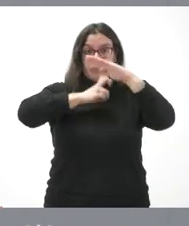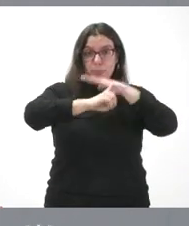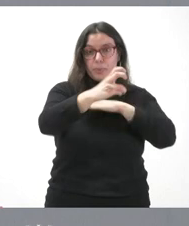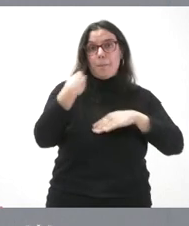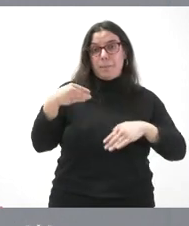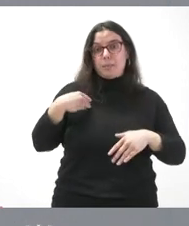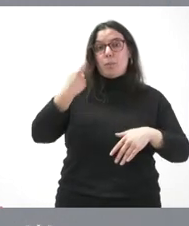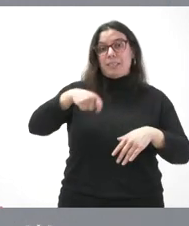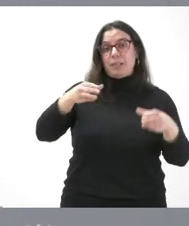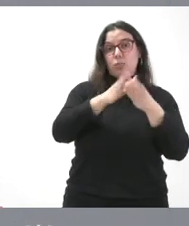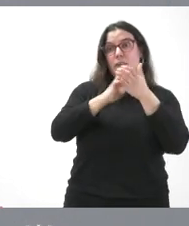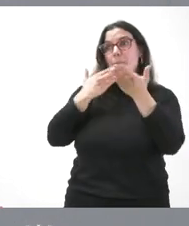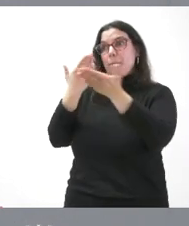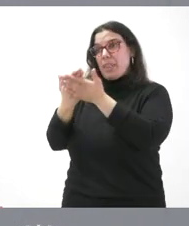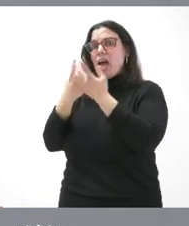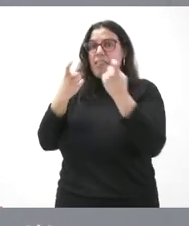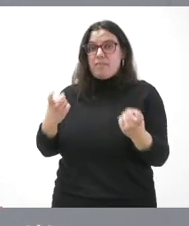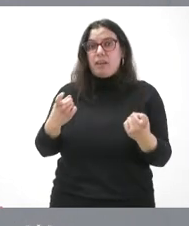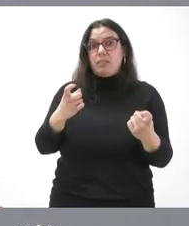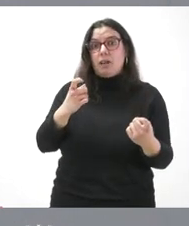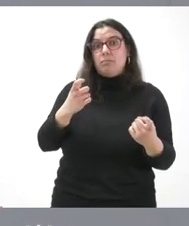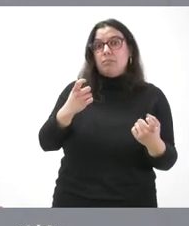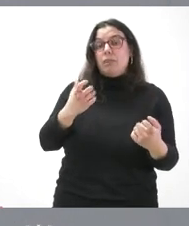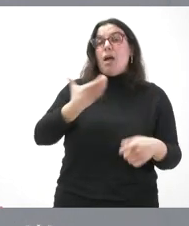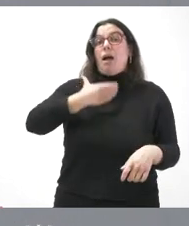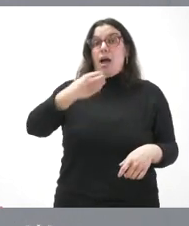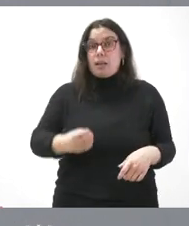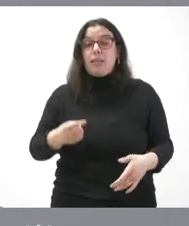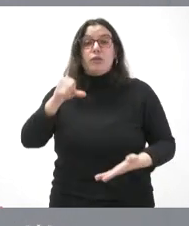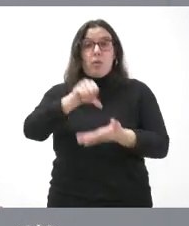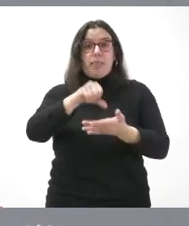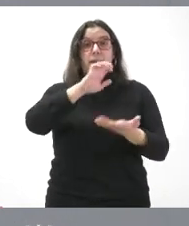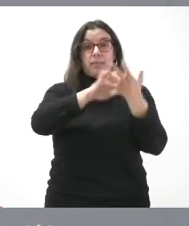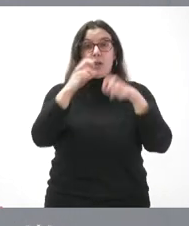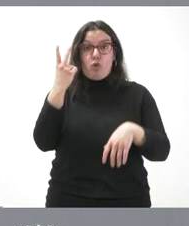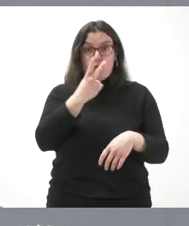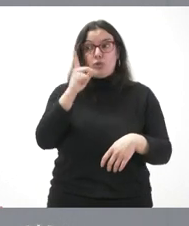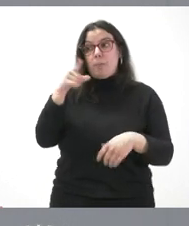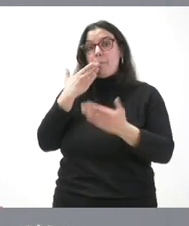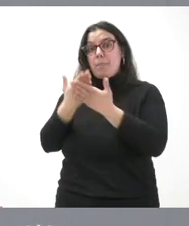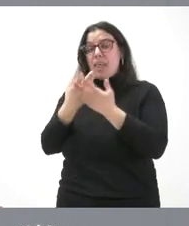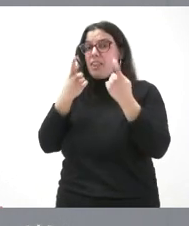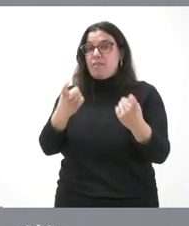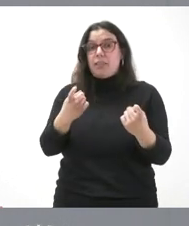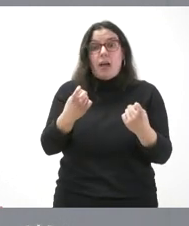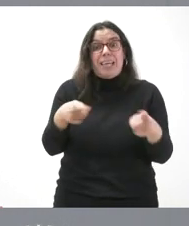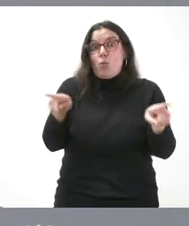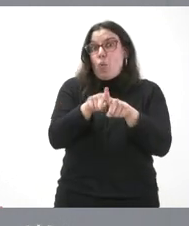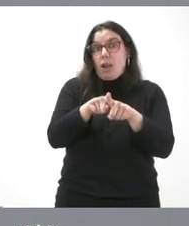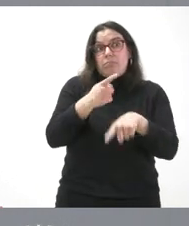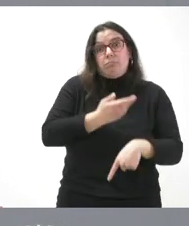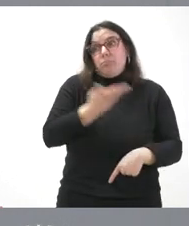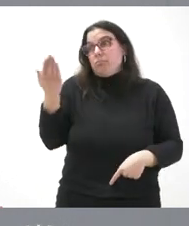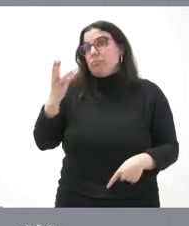Castilla y León son necesarios y los soterramientos que han pedido los alcaldes de las ciudades de Castilla y León son necesarios, al menos tan necesarios como lo son